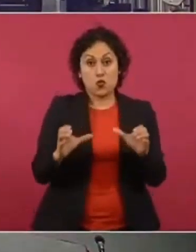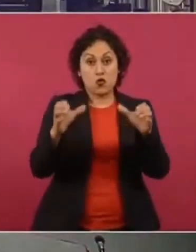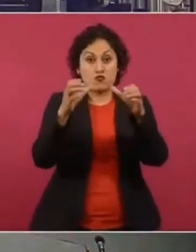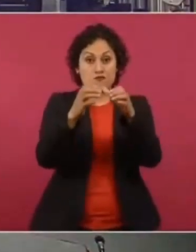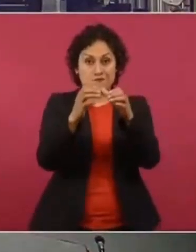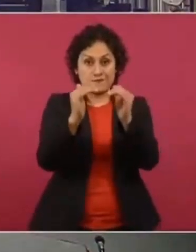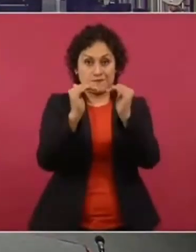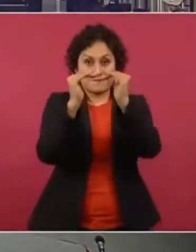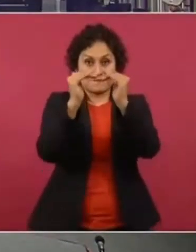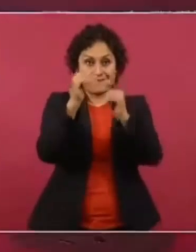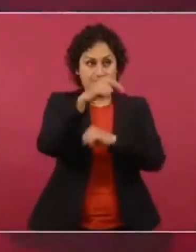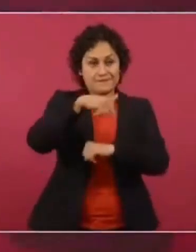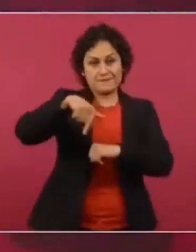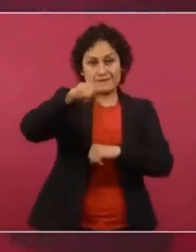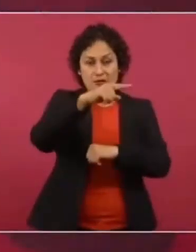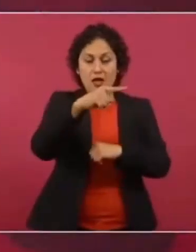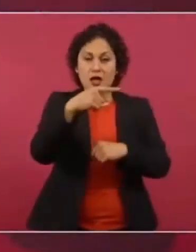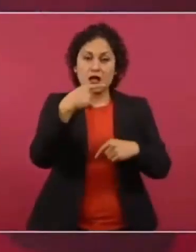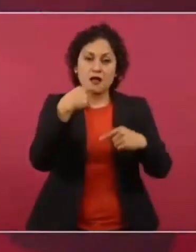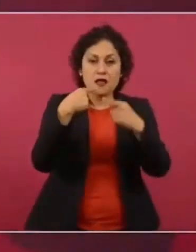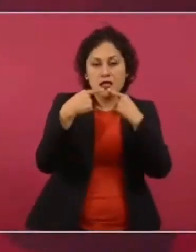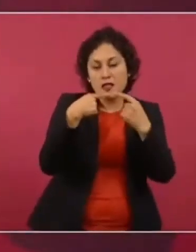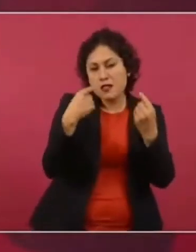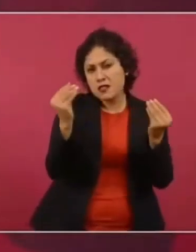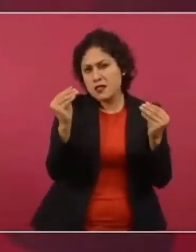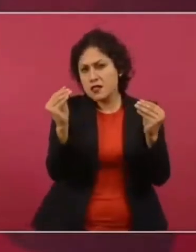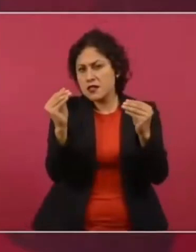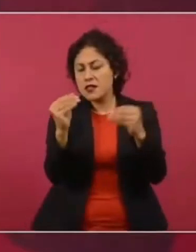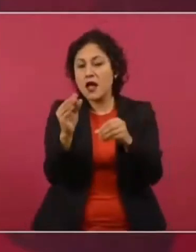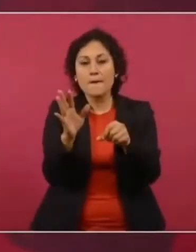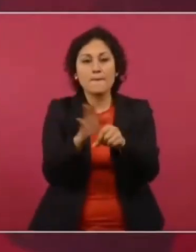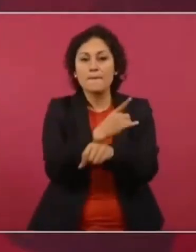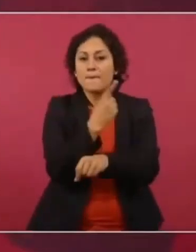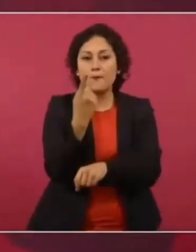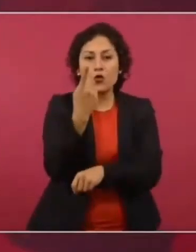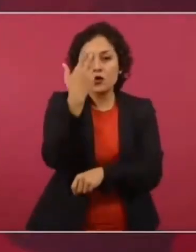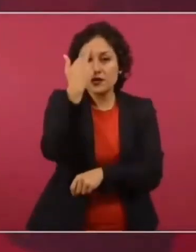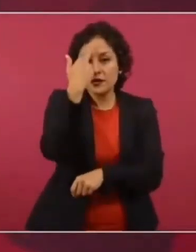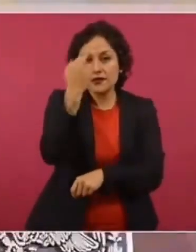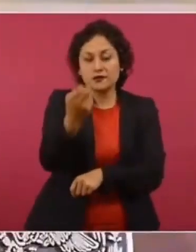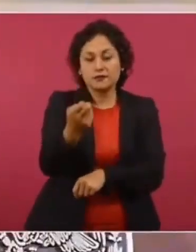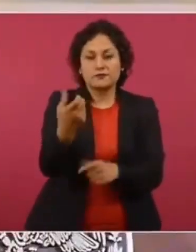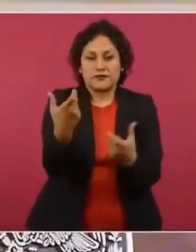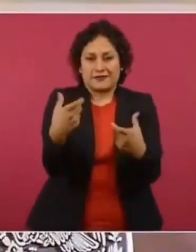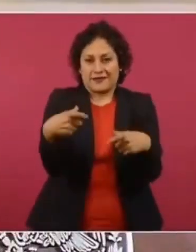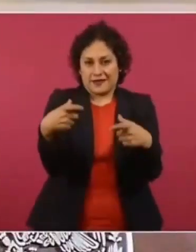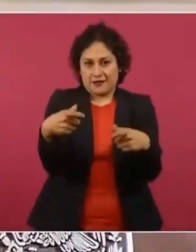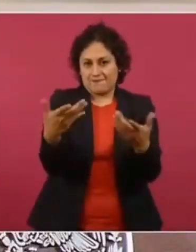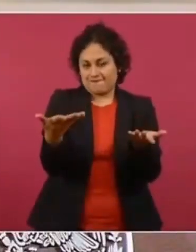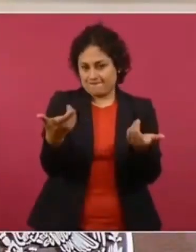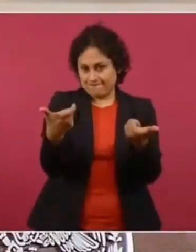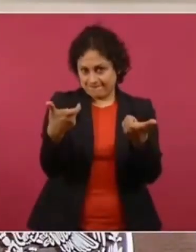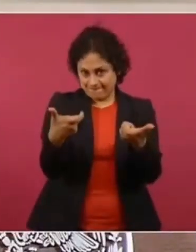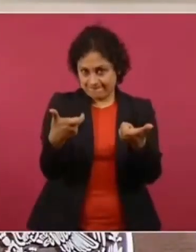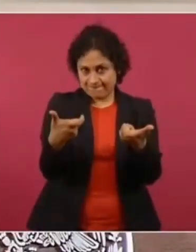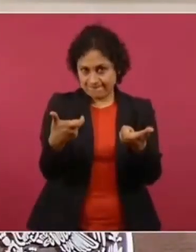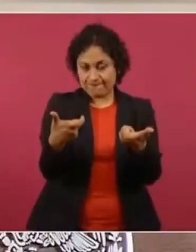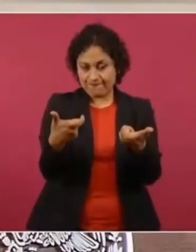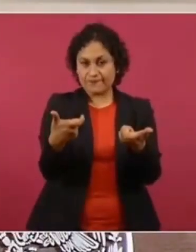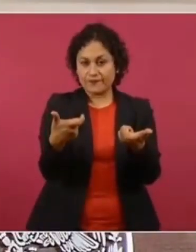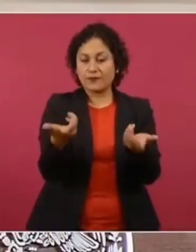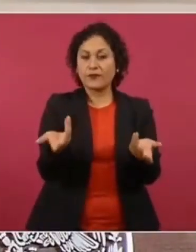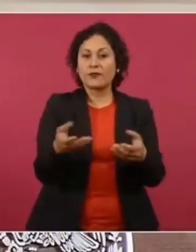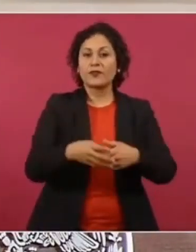para hablar en términos de equidad,